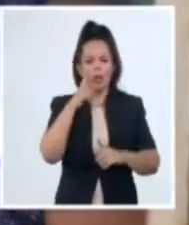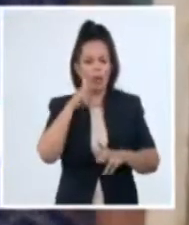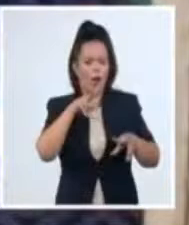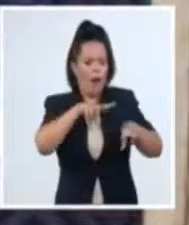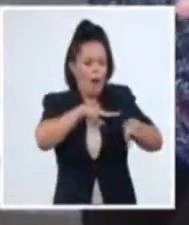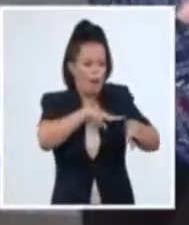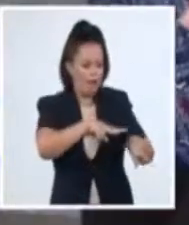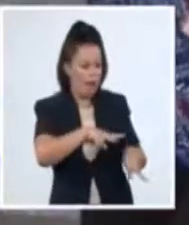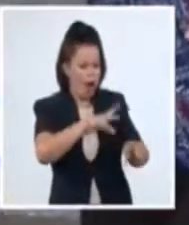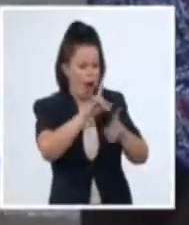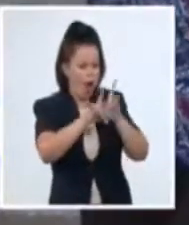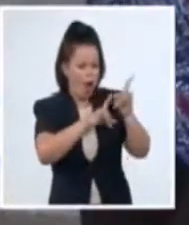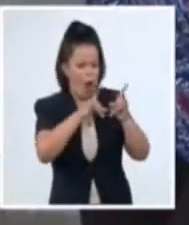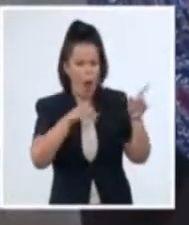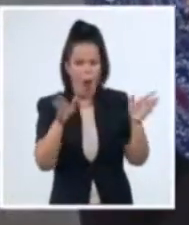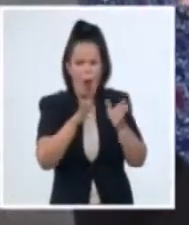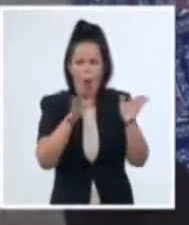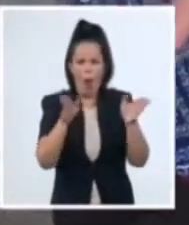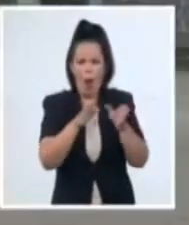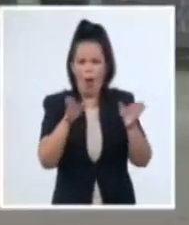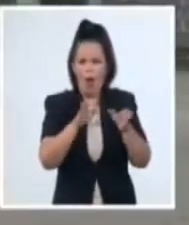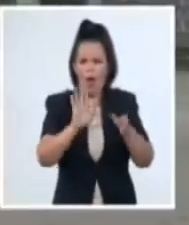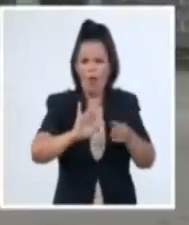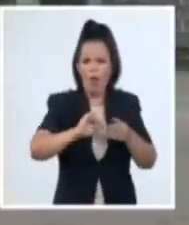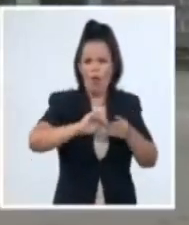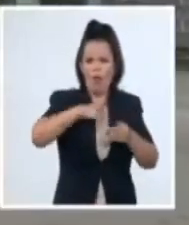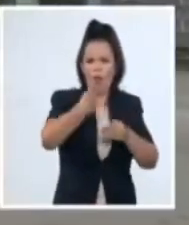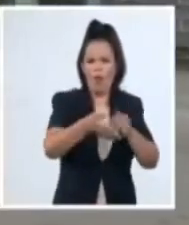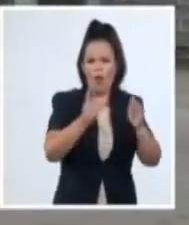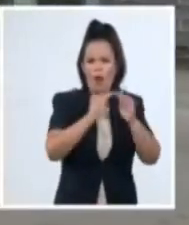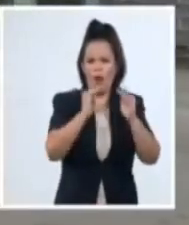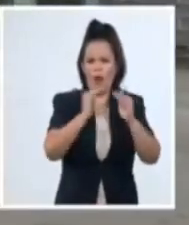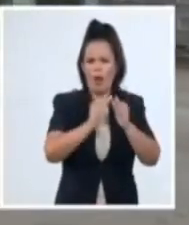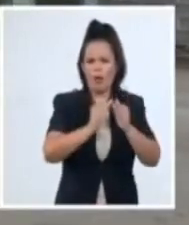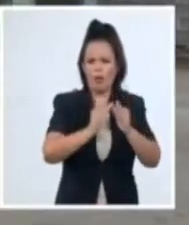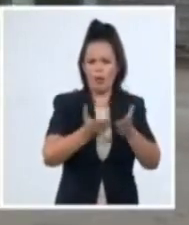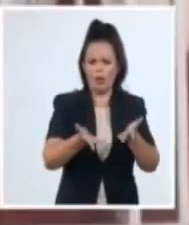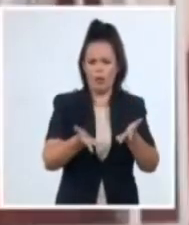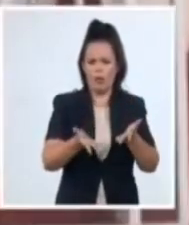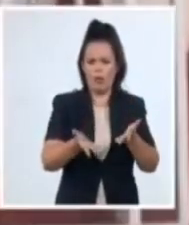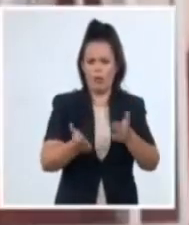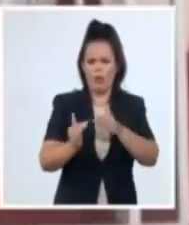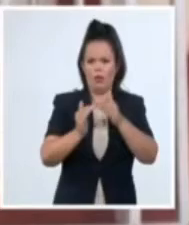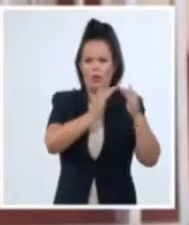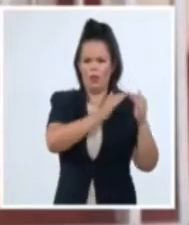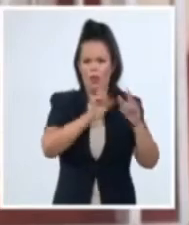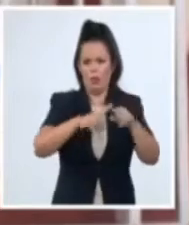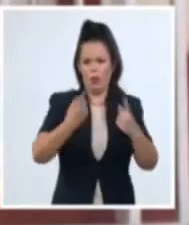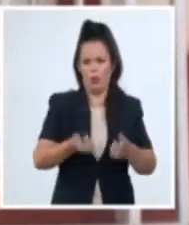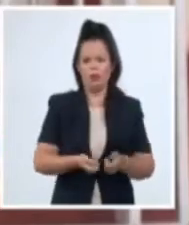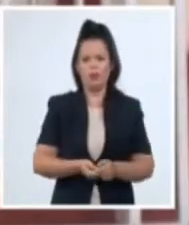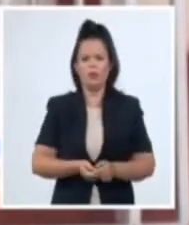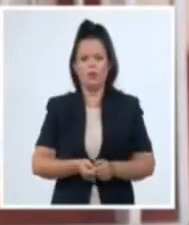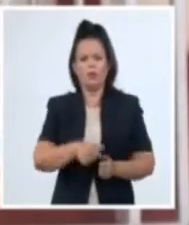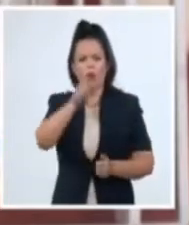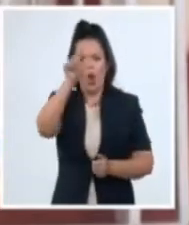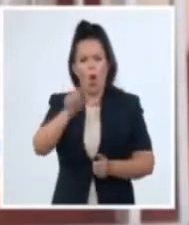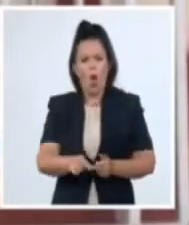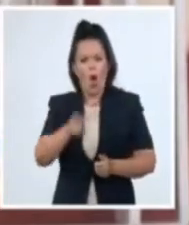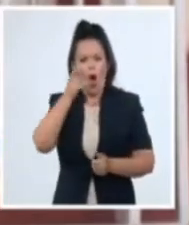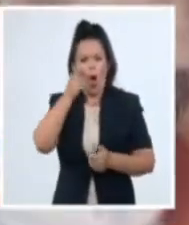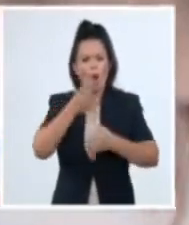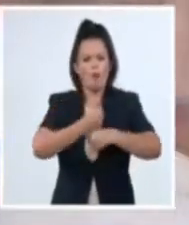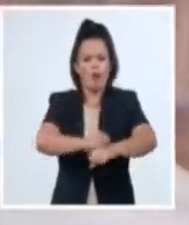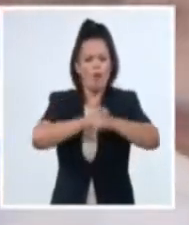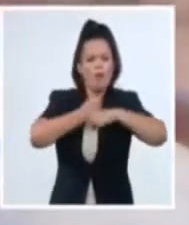portal de una vivienda vecina en la calle Fomento de la ciudad de Holguín. Viene el que barra en la calle y me dice, mira, allí hay un niño